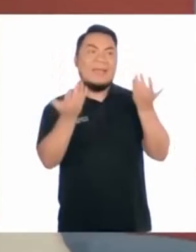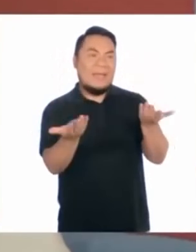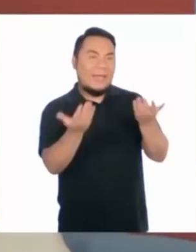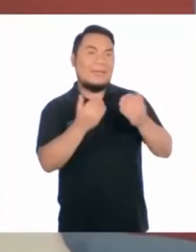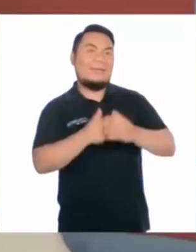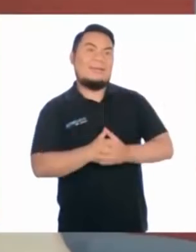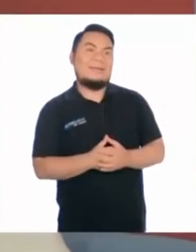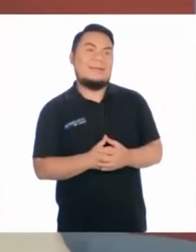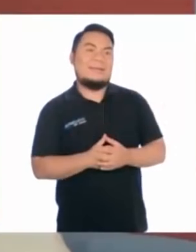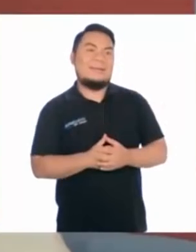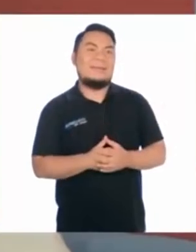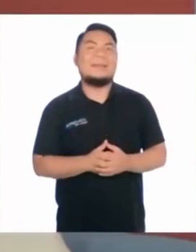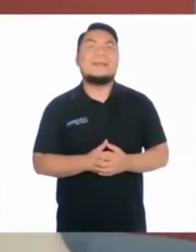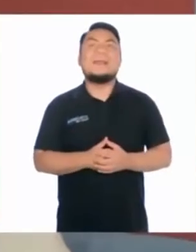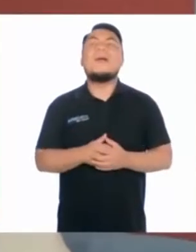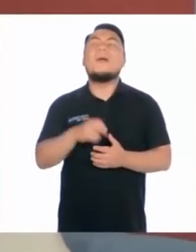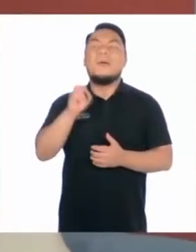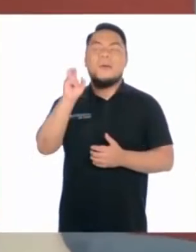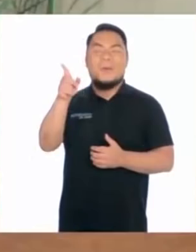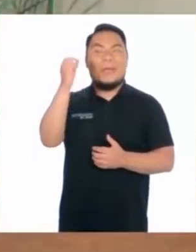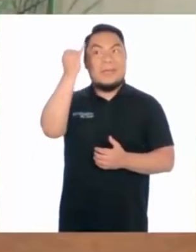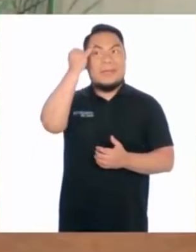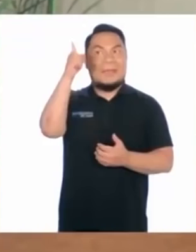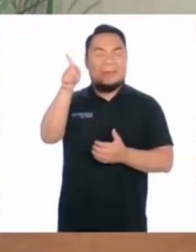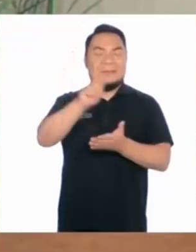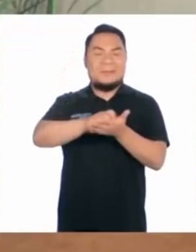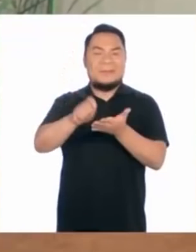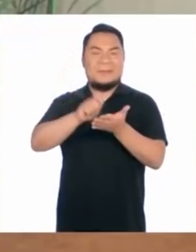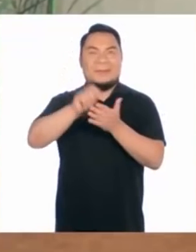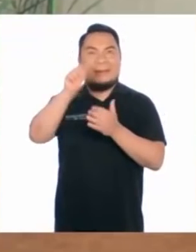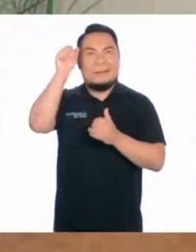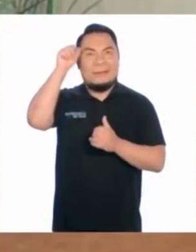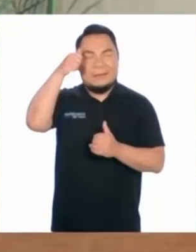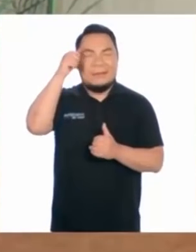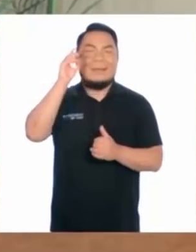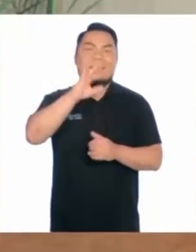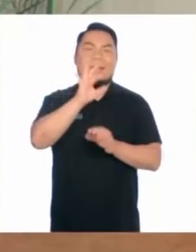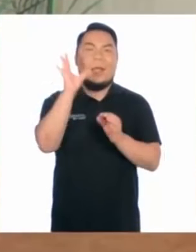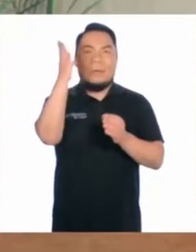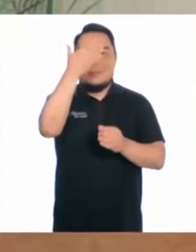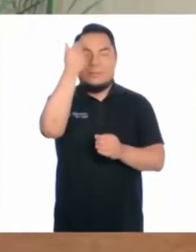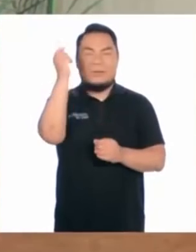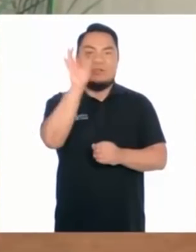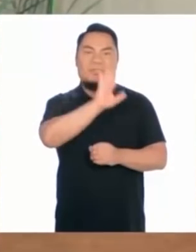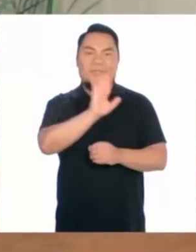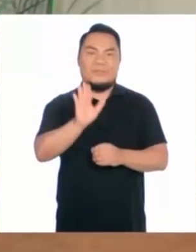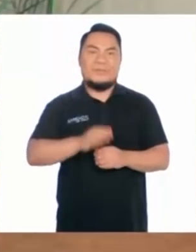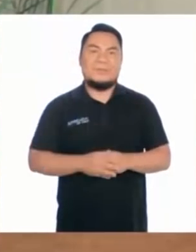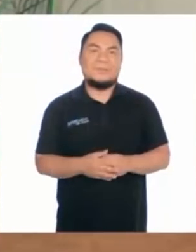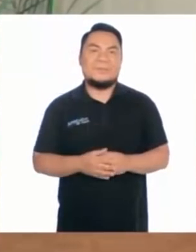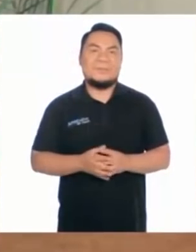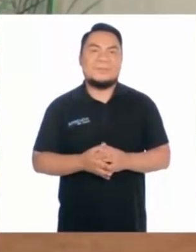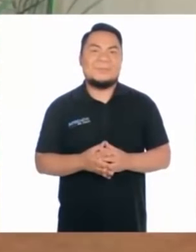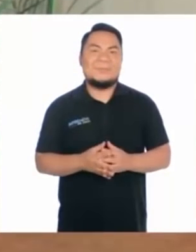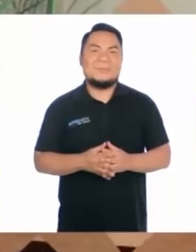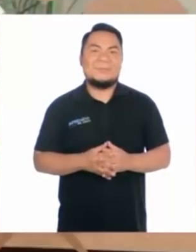ideas fuerza. ¿Qué te parece? Anotaré esa idea para que no se me olvide nunca más.